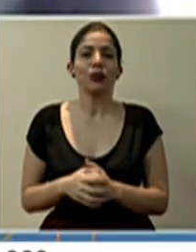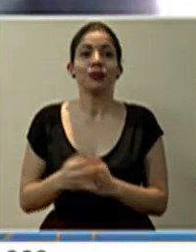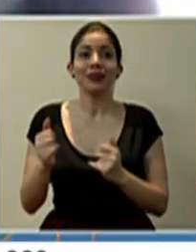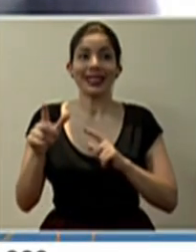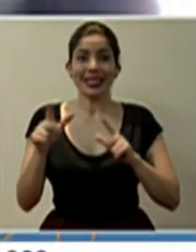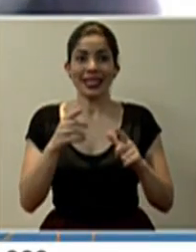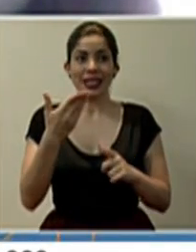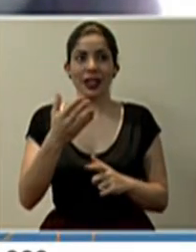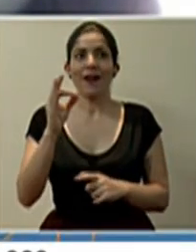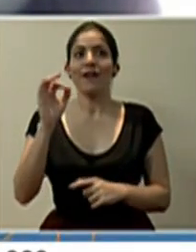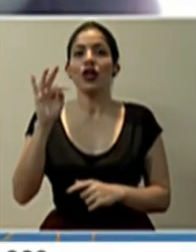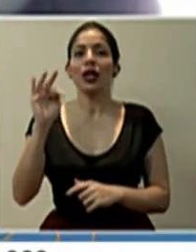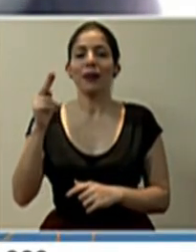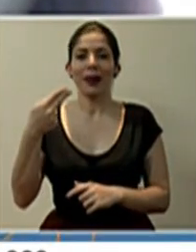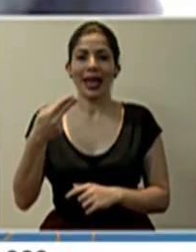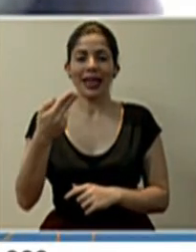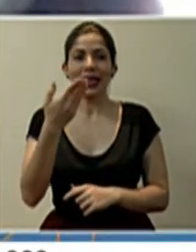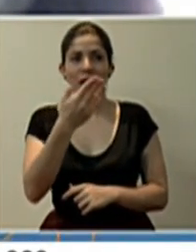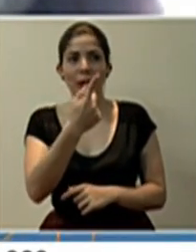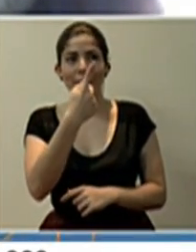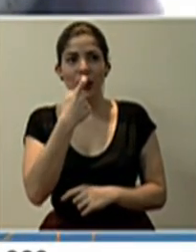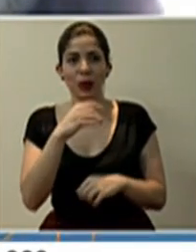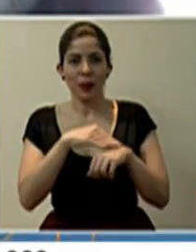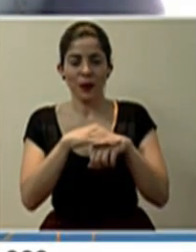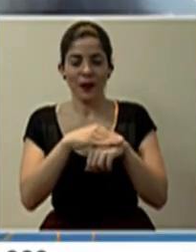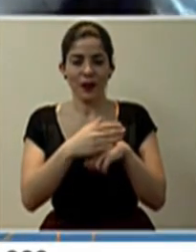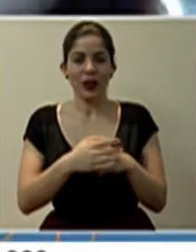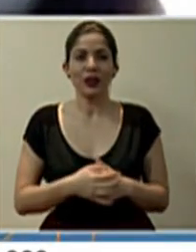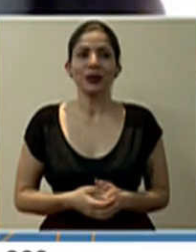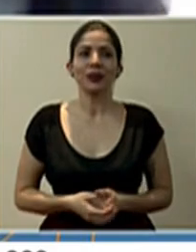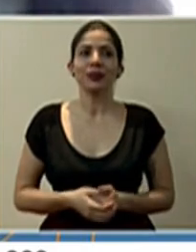doña Floribet. Adelante doña Floribet con su consulta, por favor.